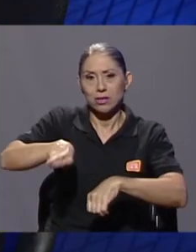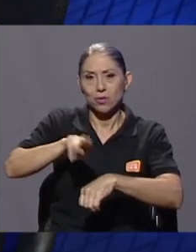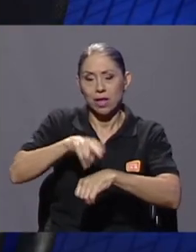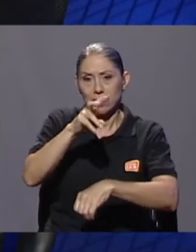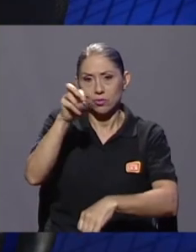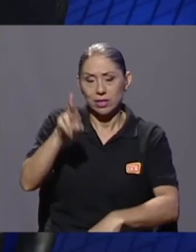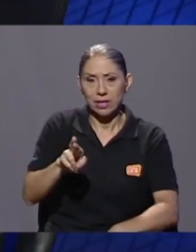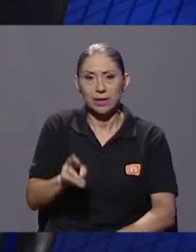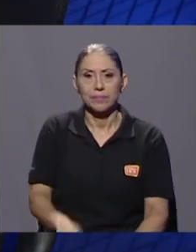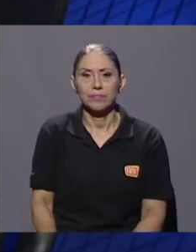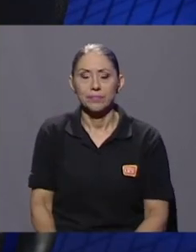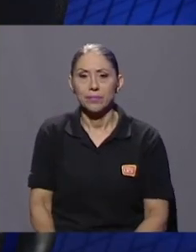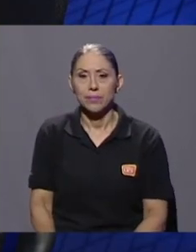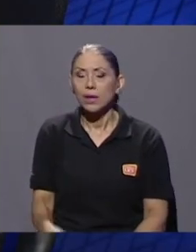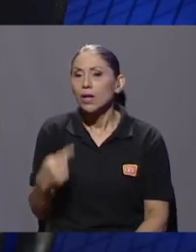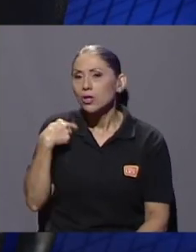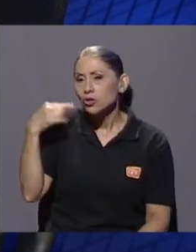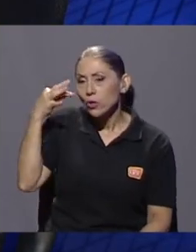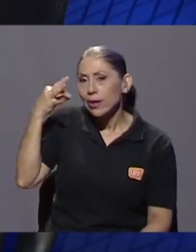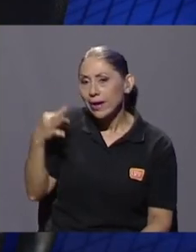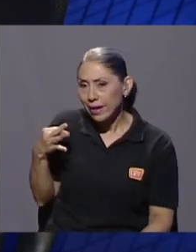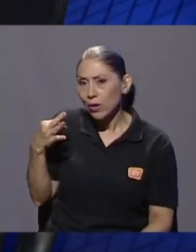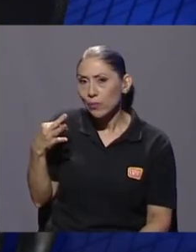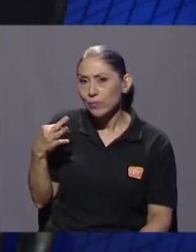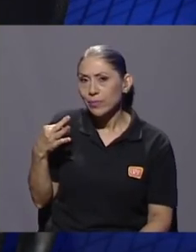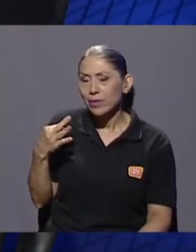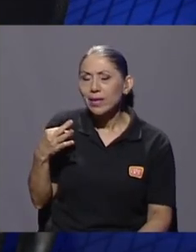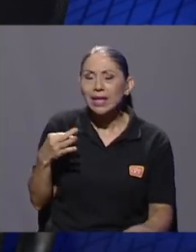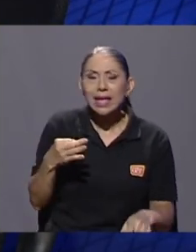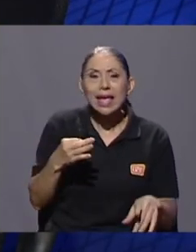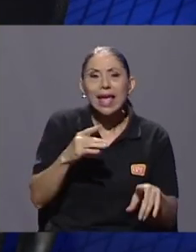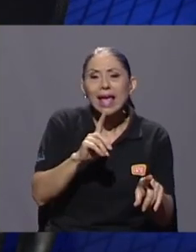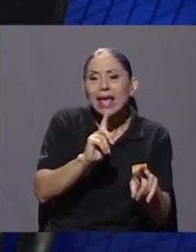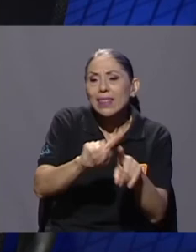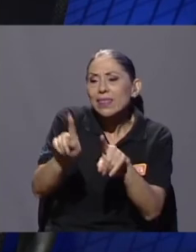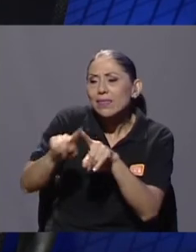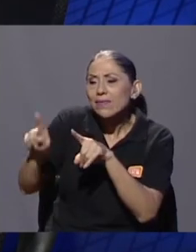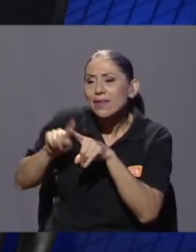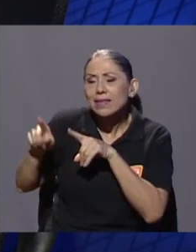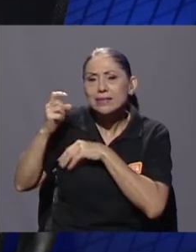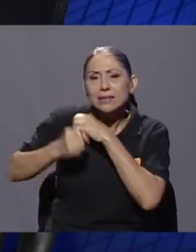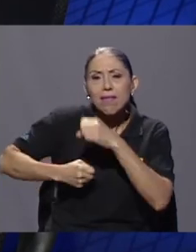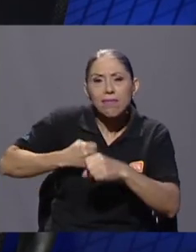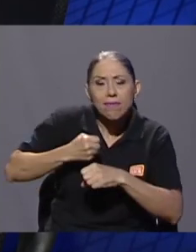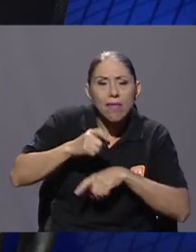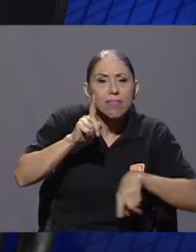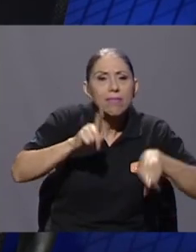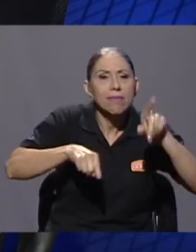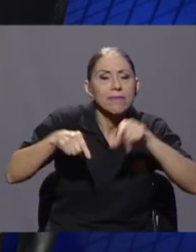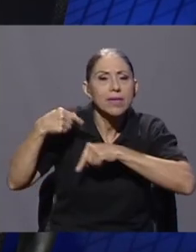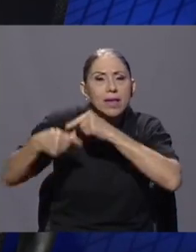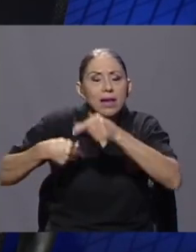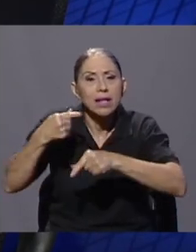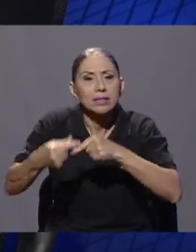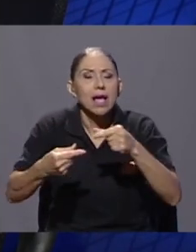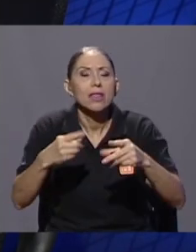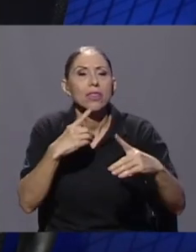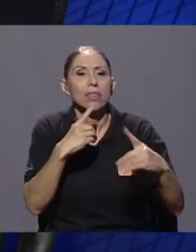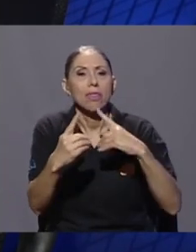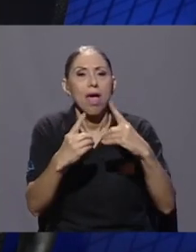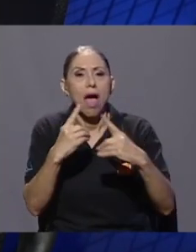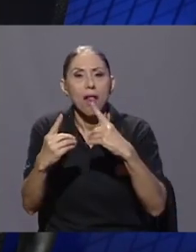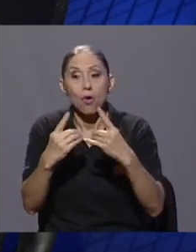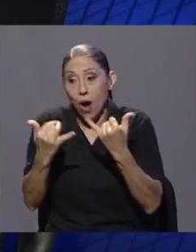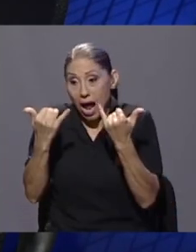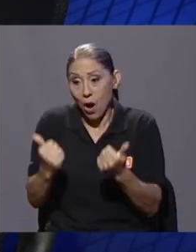Yo creo que el diálogo intergeneracional, o sea, yo creo que la pandemia nos unió de alguna manera